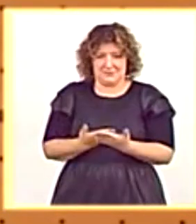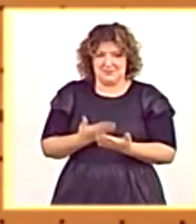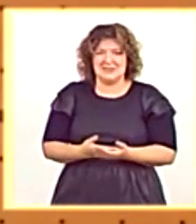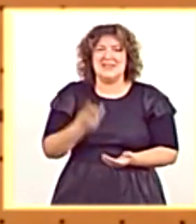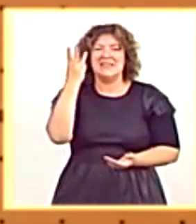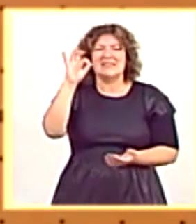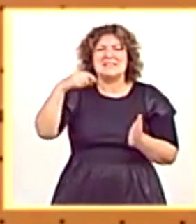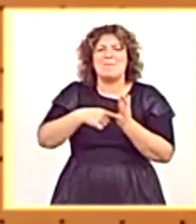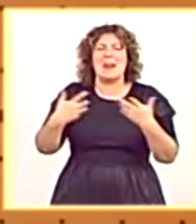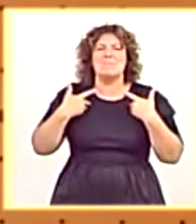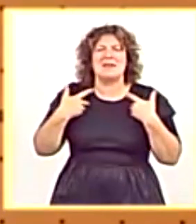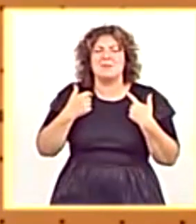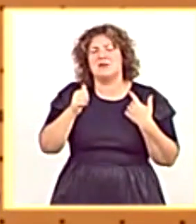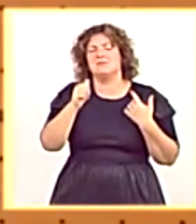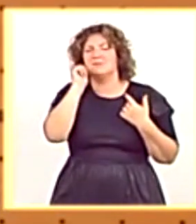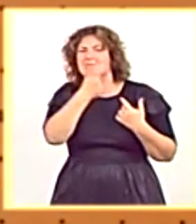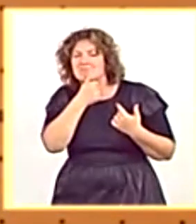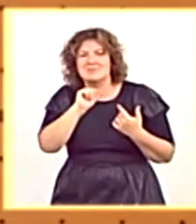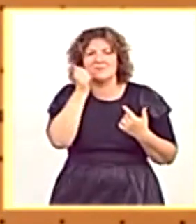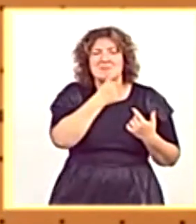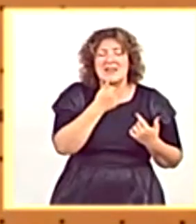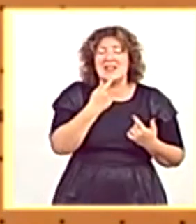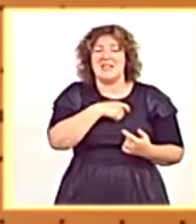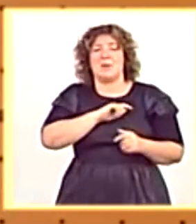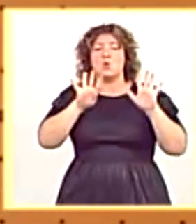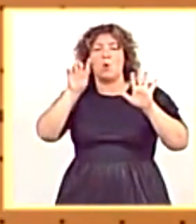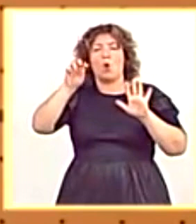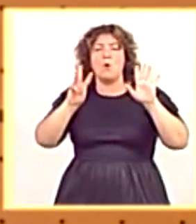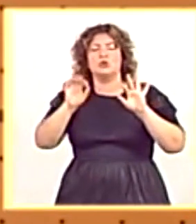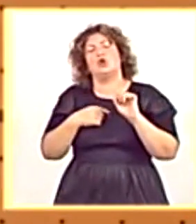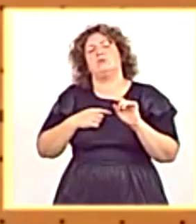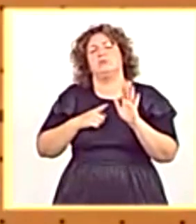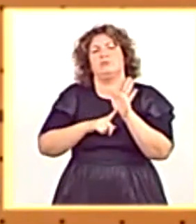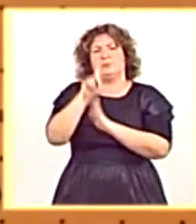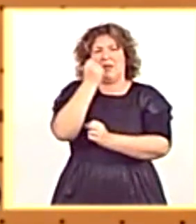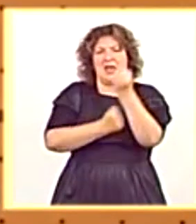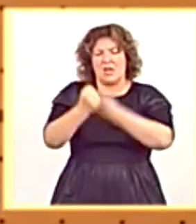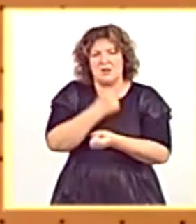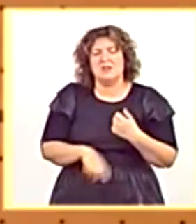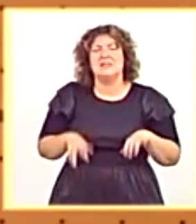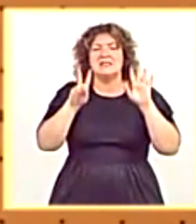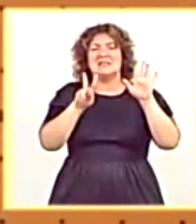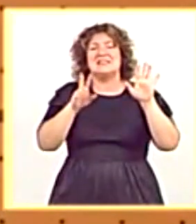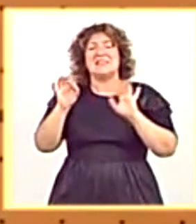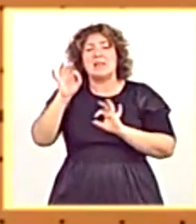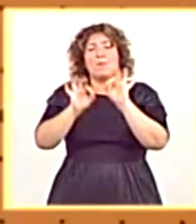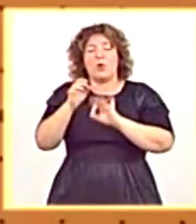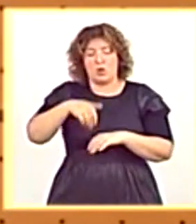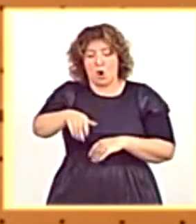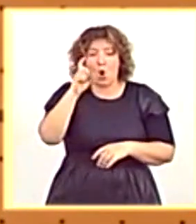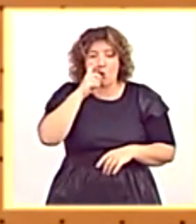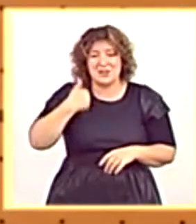de 30.000 víctimas. Afirmó que España iba a crecer un 9,8. Que tendría el 70% vacunado en junio.